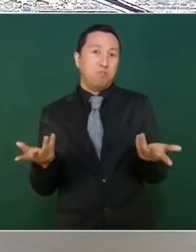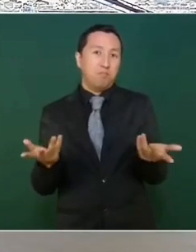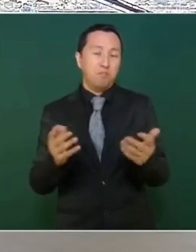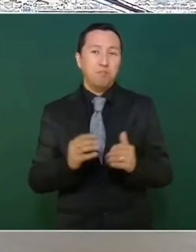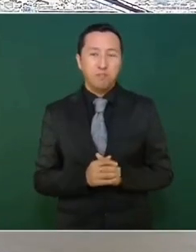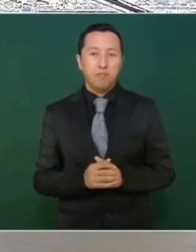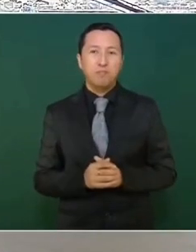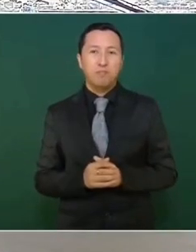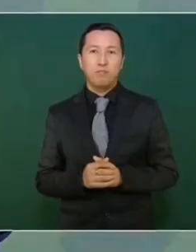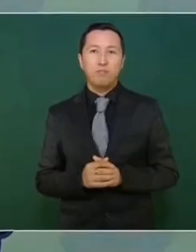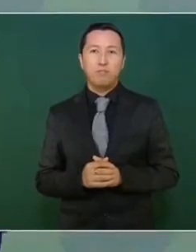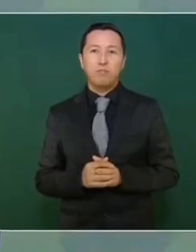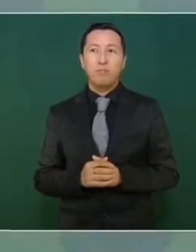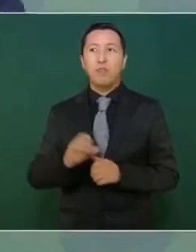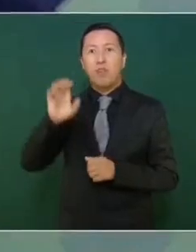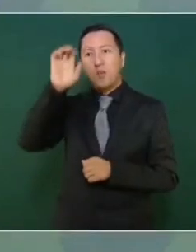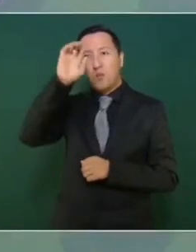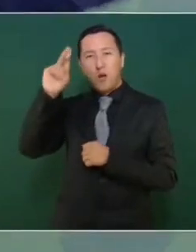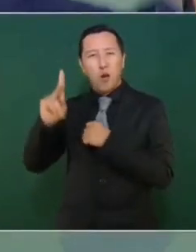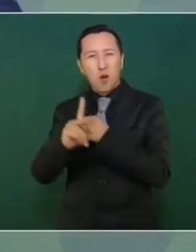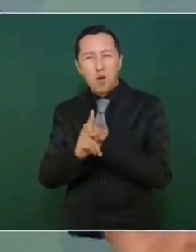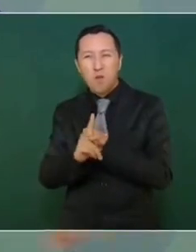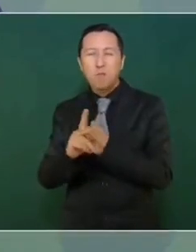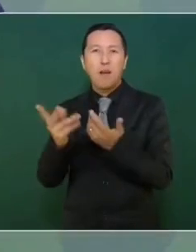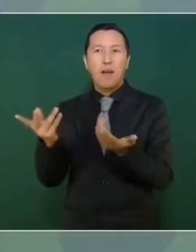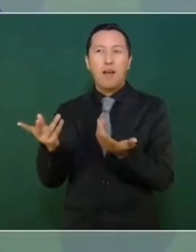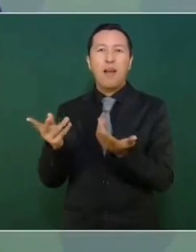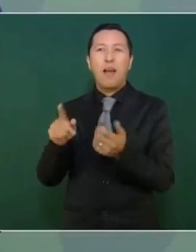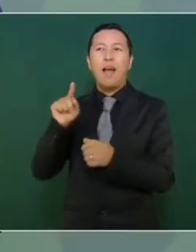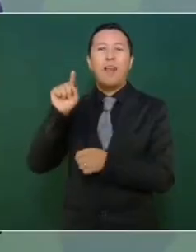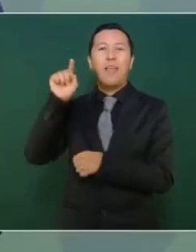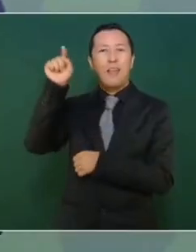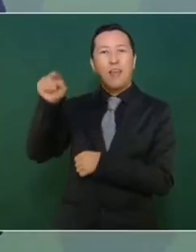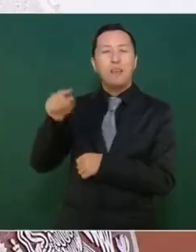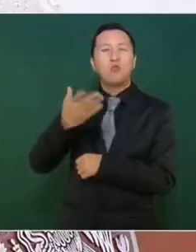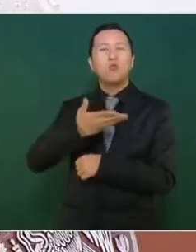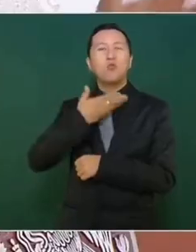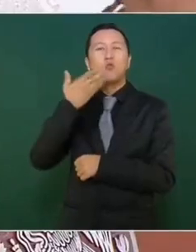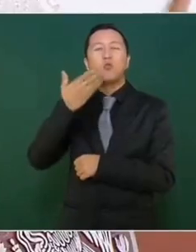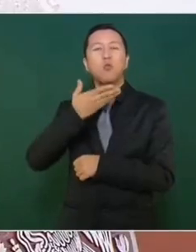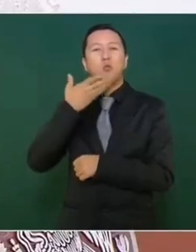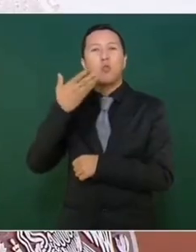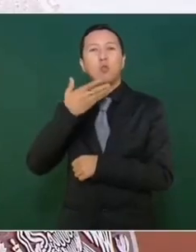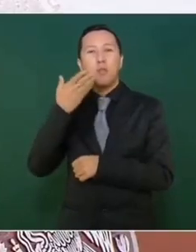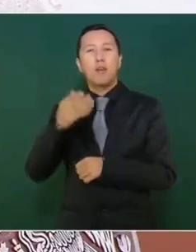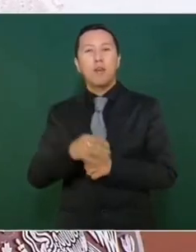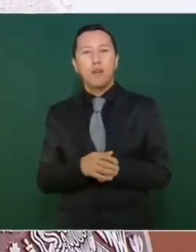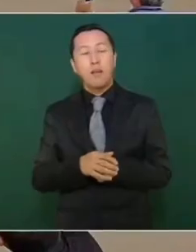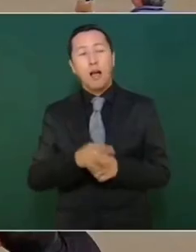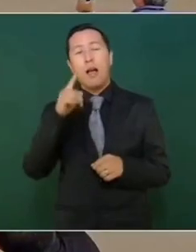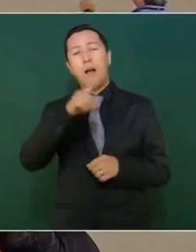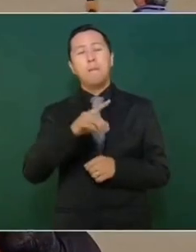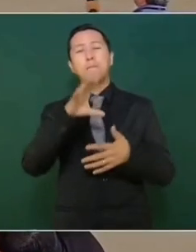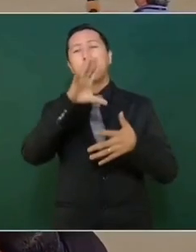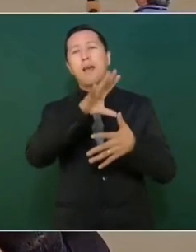Europa y en otras partes, cuando se habla de América, pues es Estados Unidos,